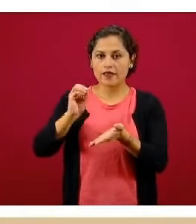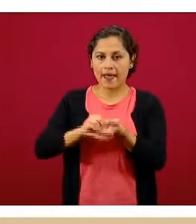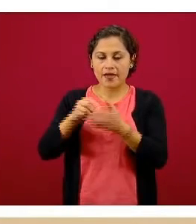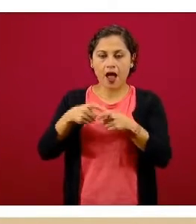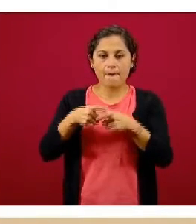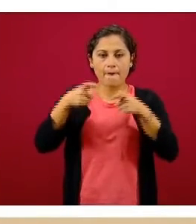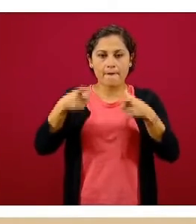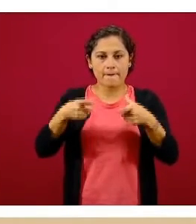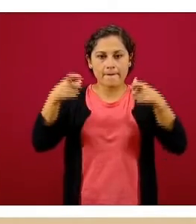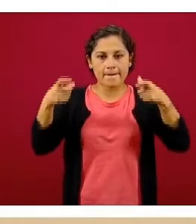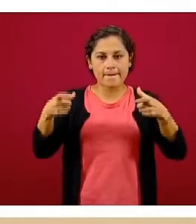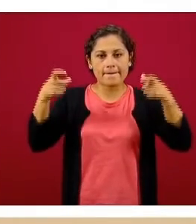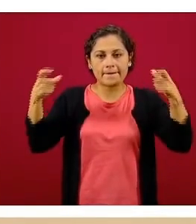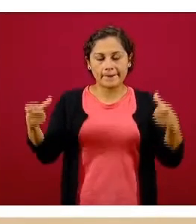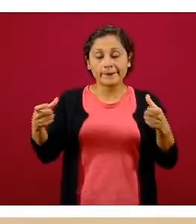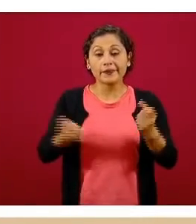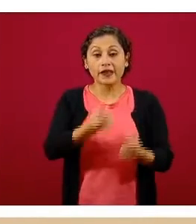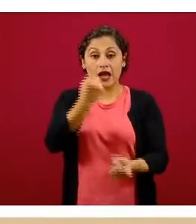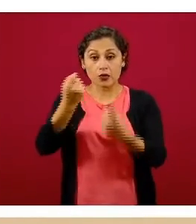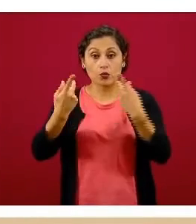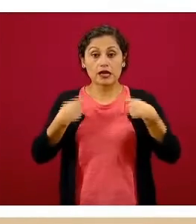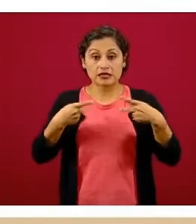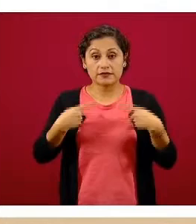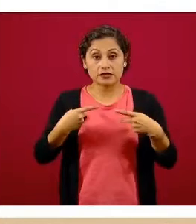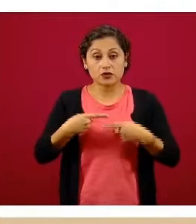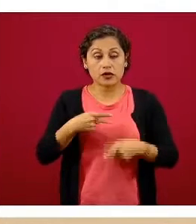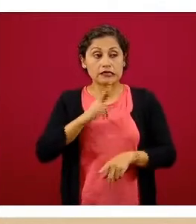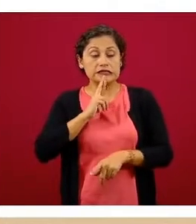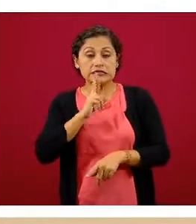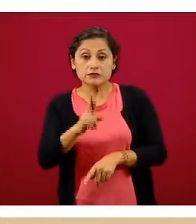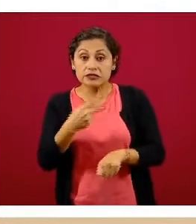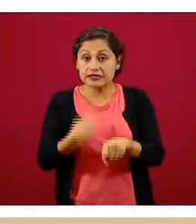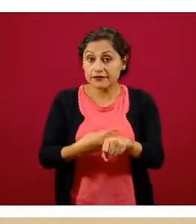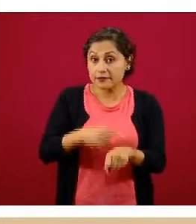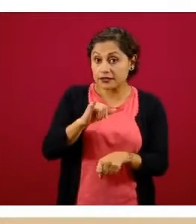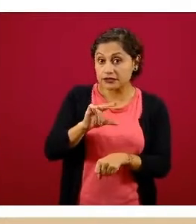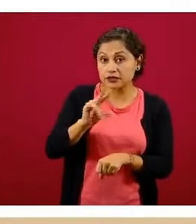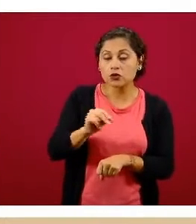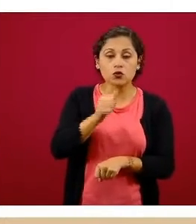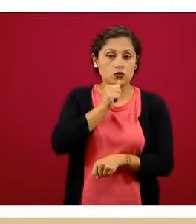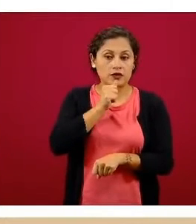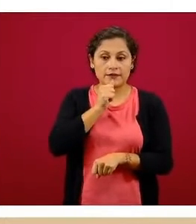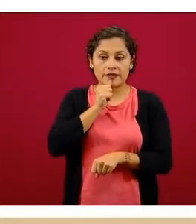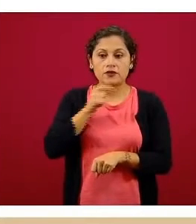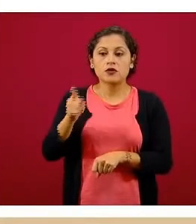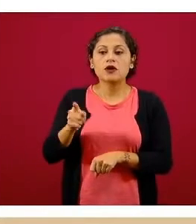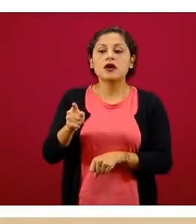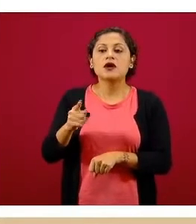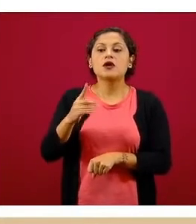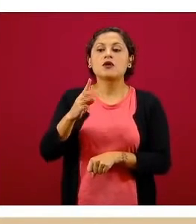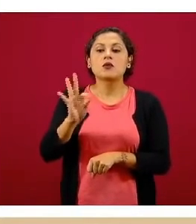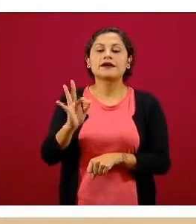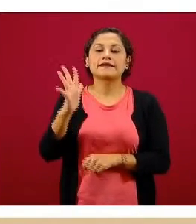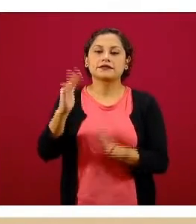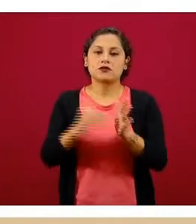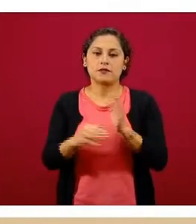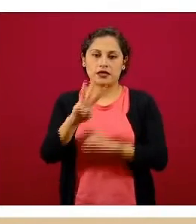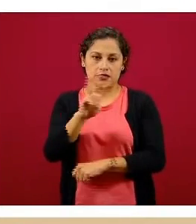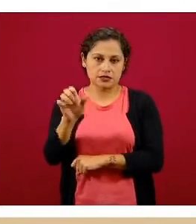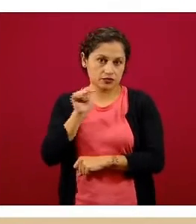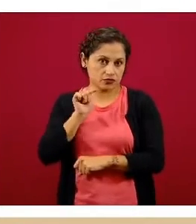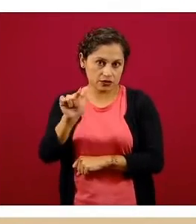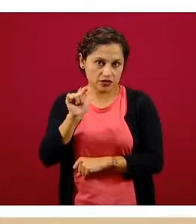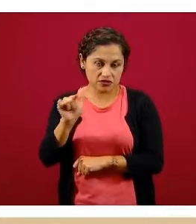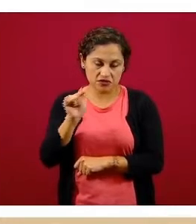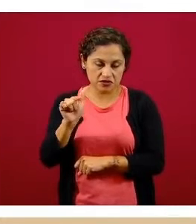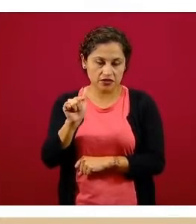cargamos los casos que aún son sospechosos, estos 45.317. Y en la siguiente diapositiva podemos